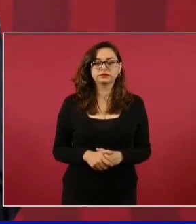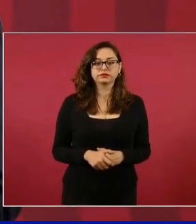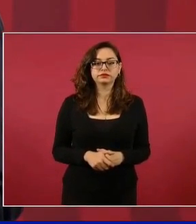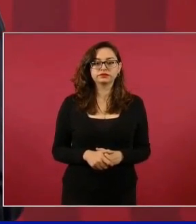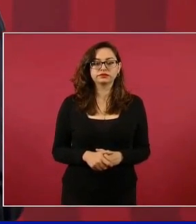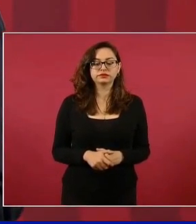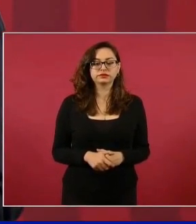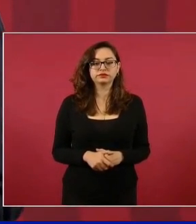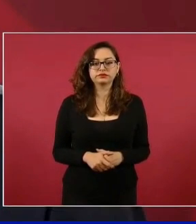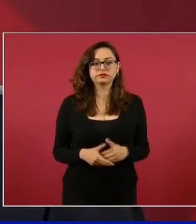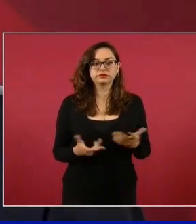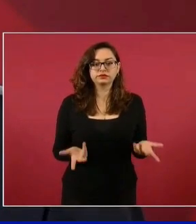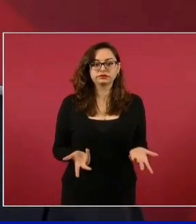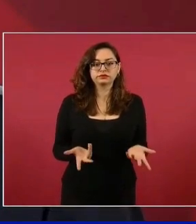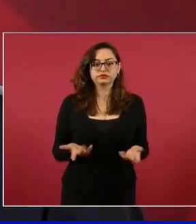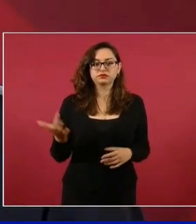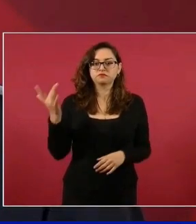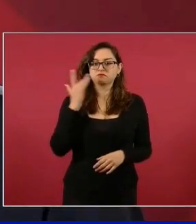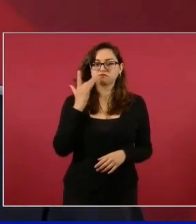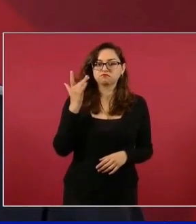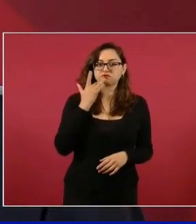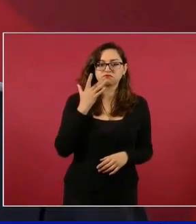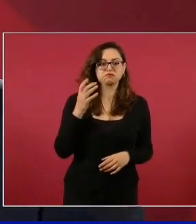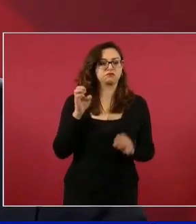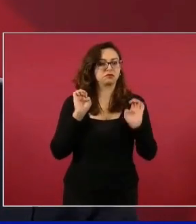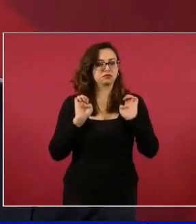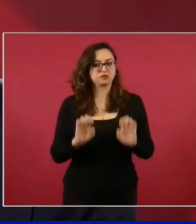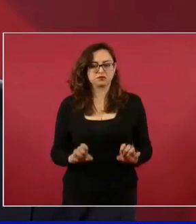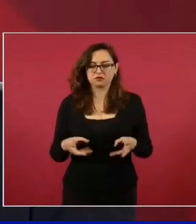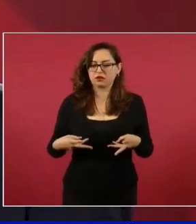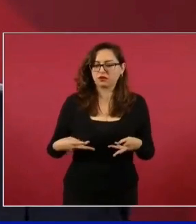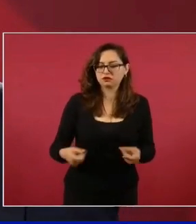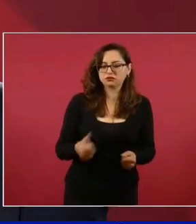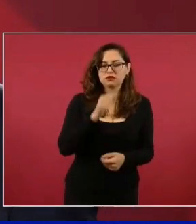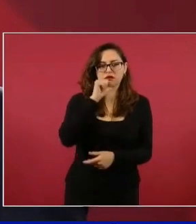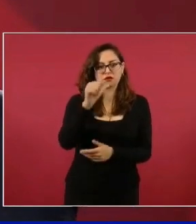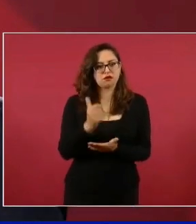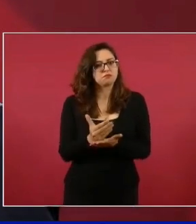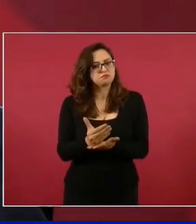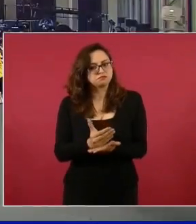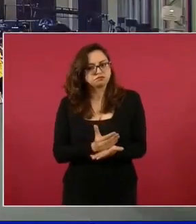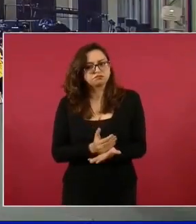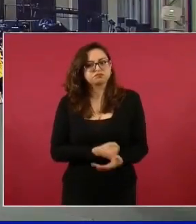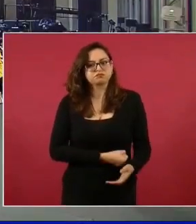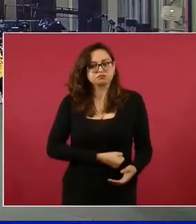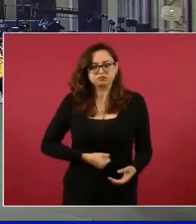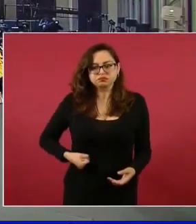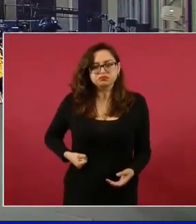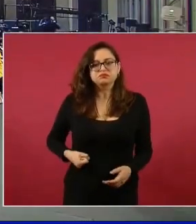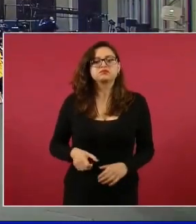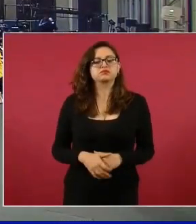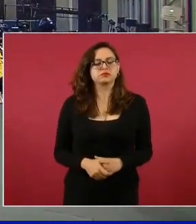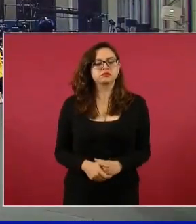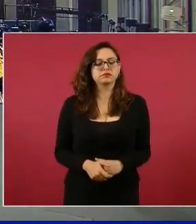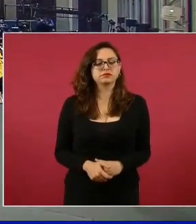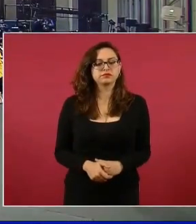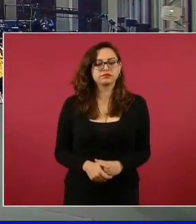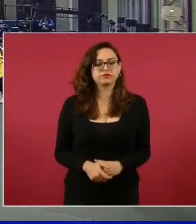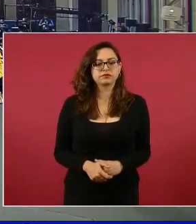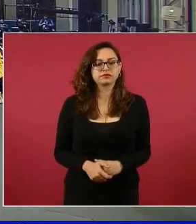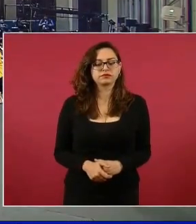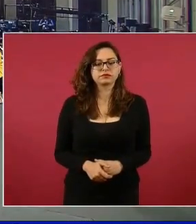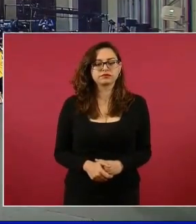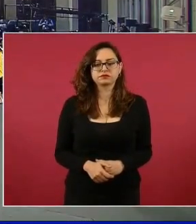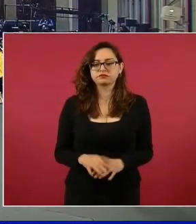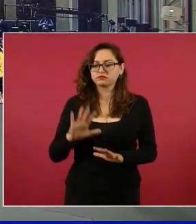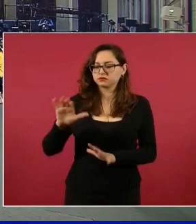no gastar